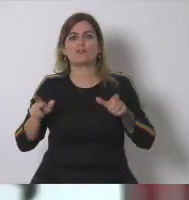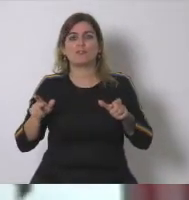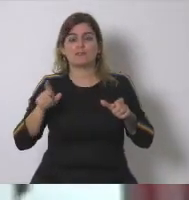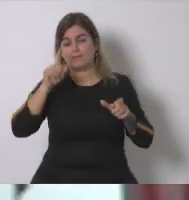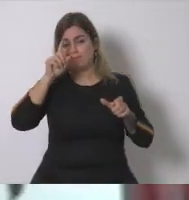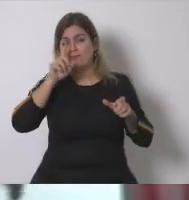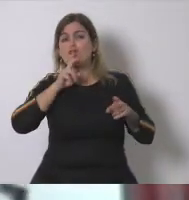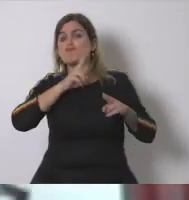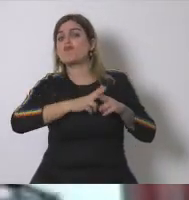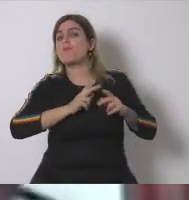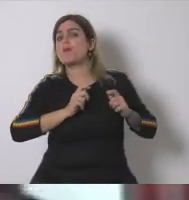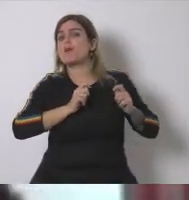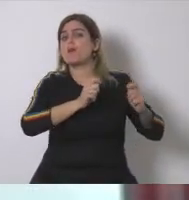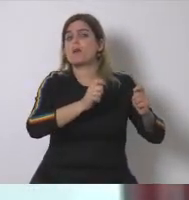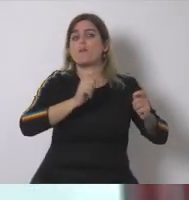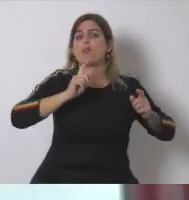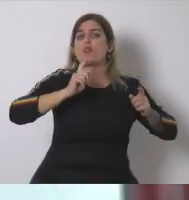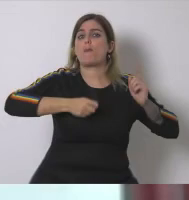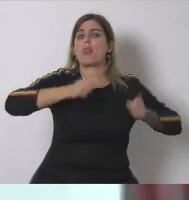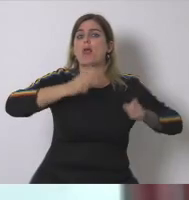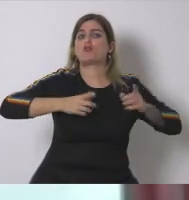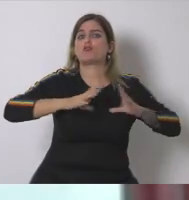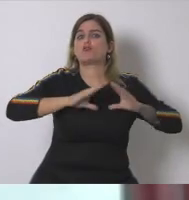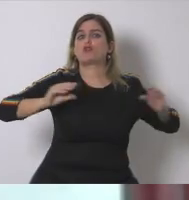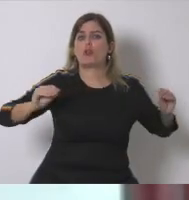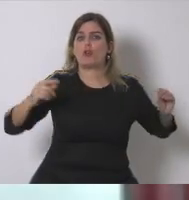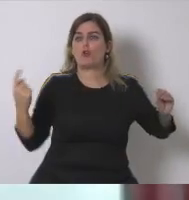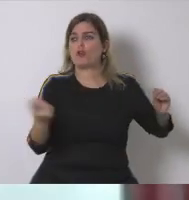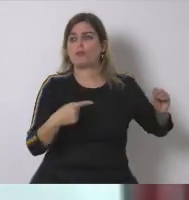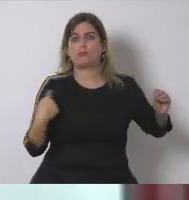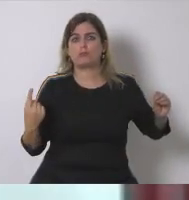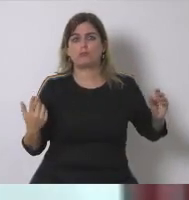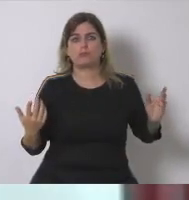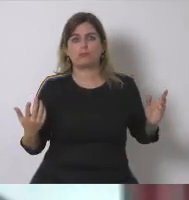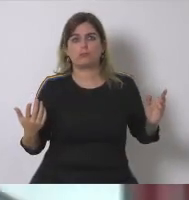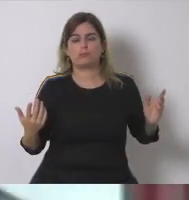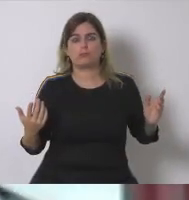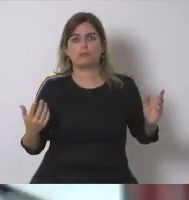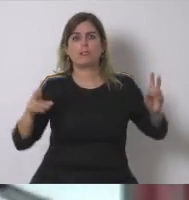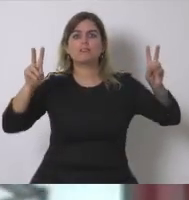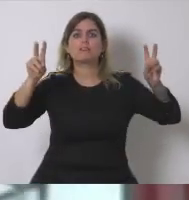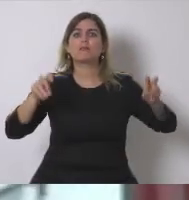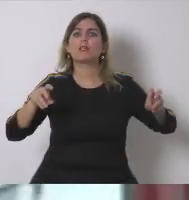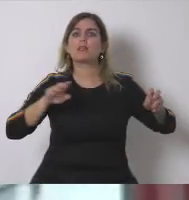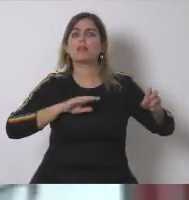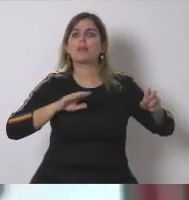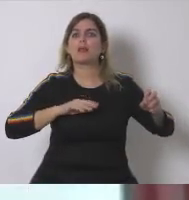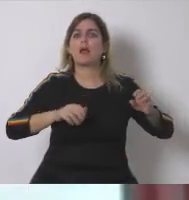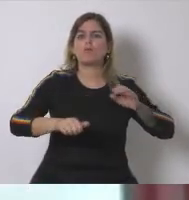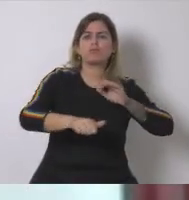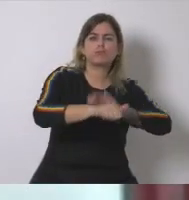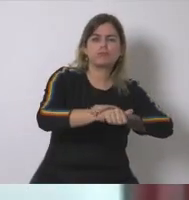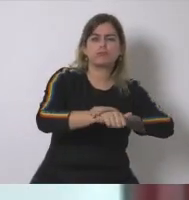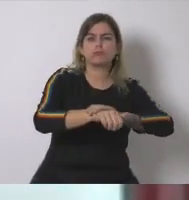lanzamiento pero por desgracia tenemos a personas que dominan todo en el país